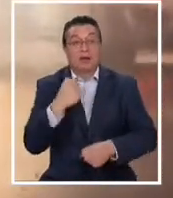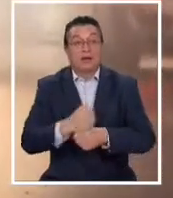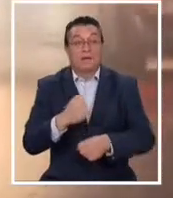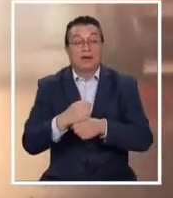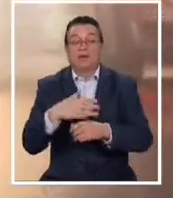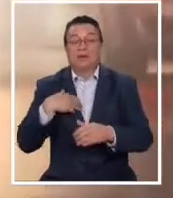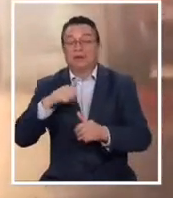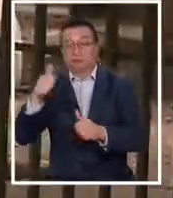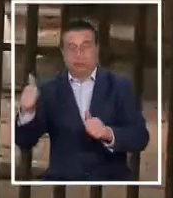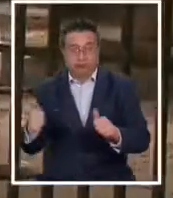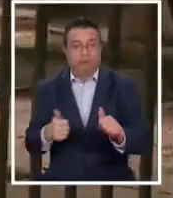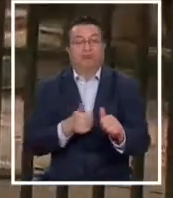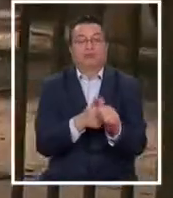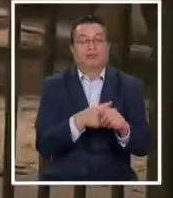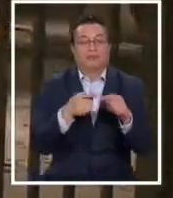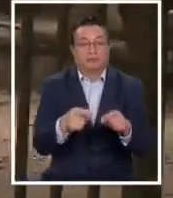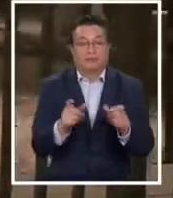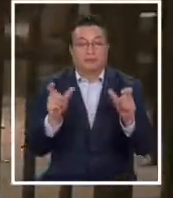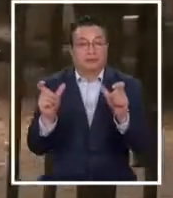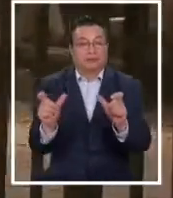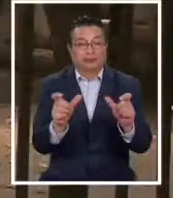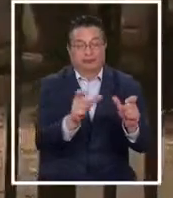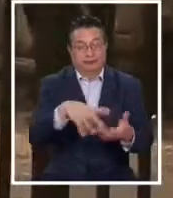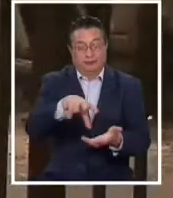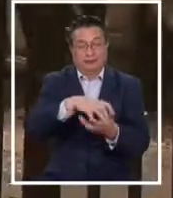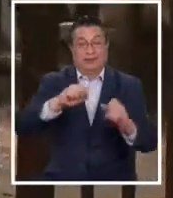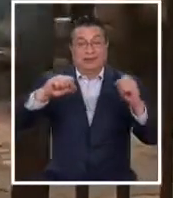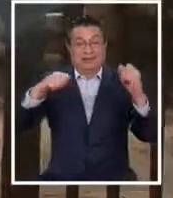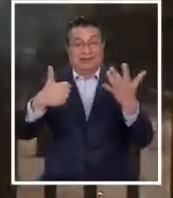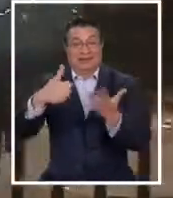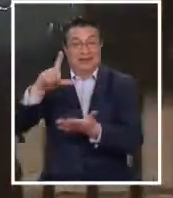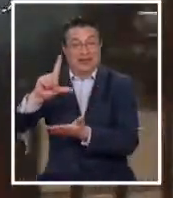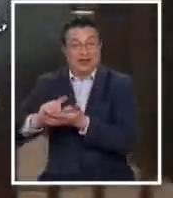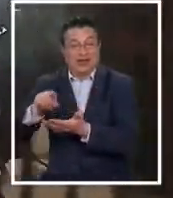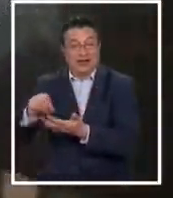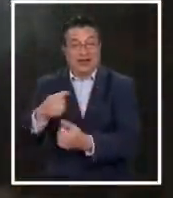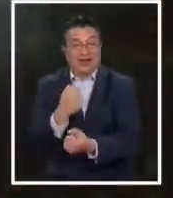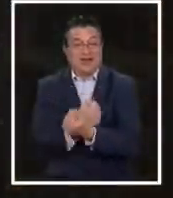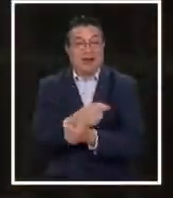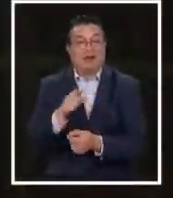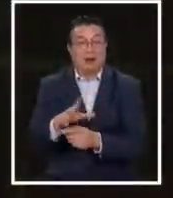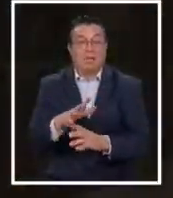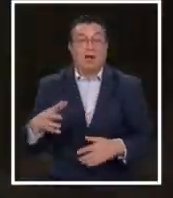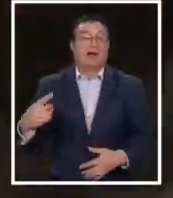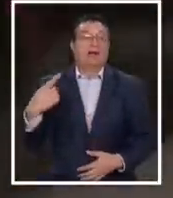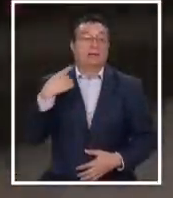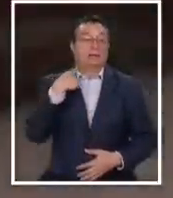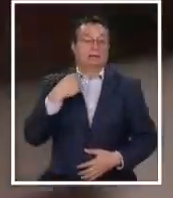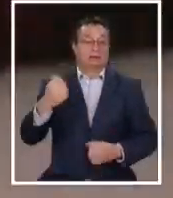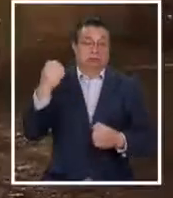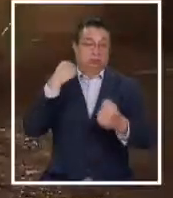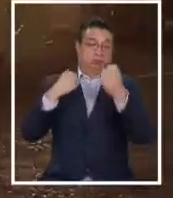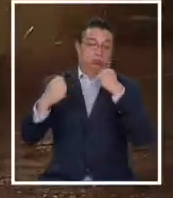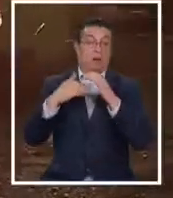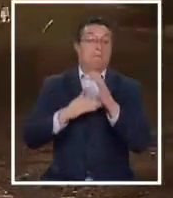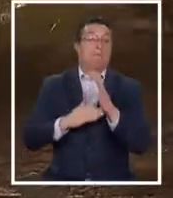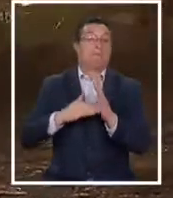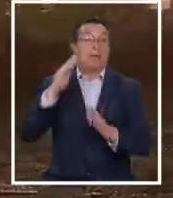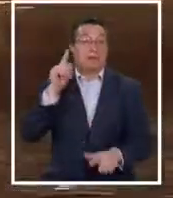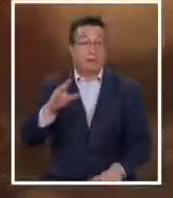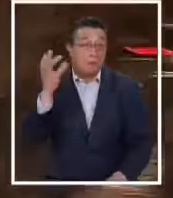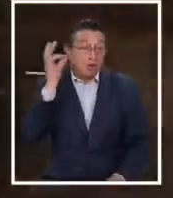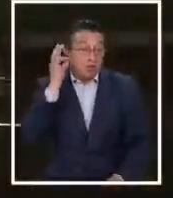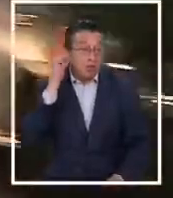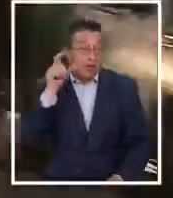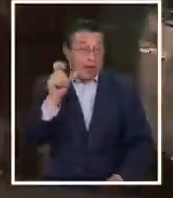para reforzar lo que están realizando acá en la secta comisaría. Es quizás una de las que sufre mayores agresiones. Y esta